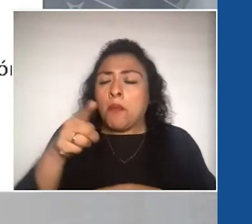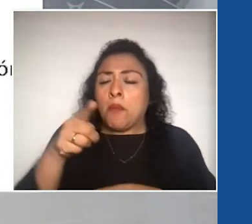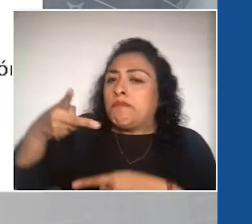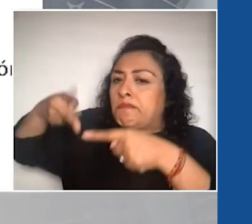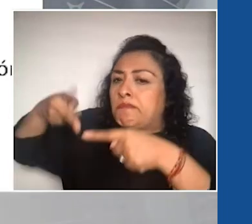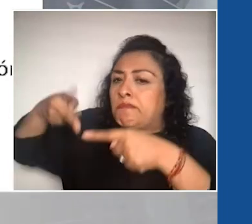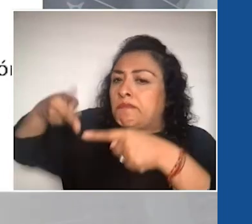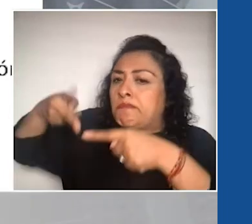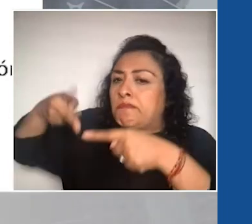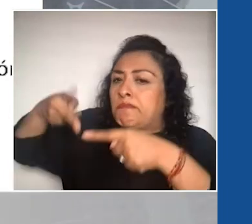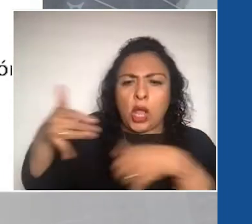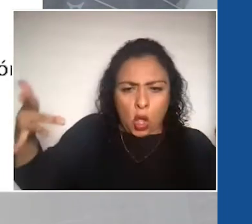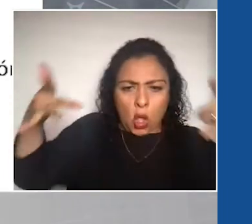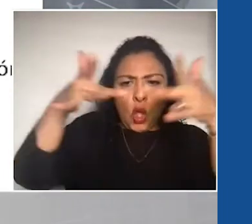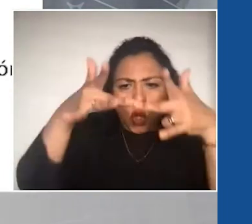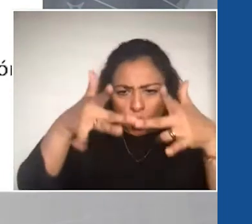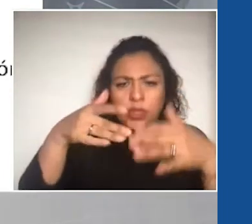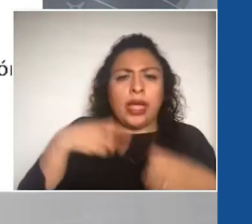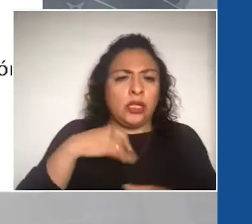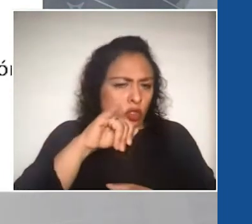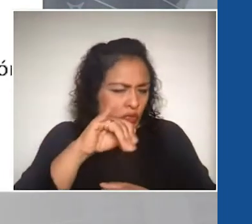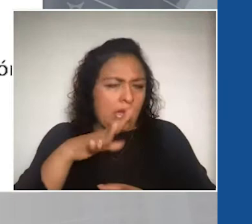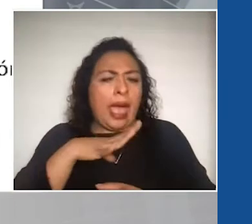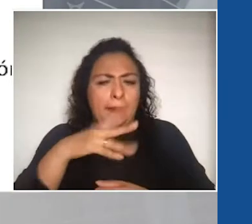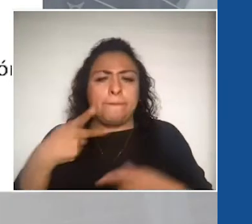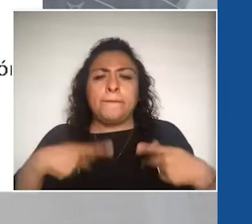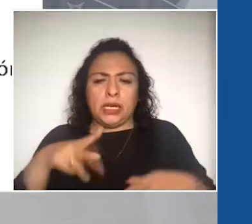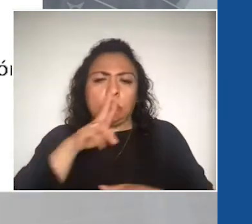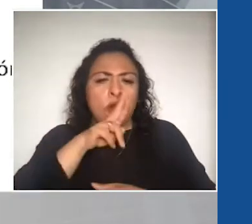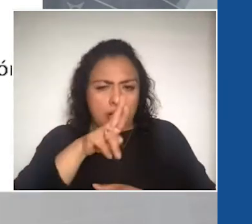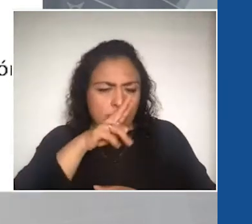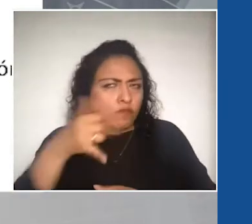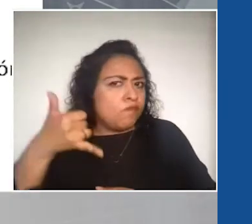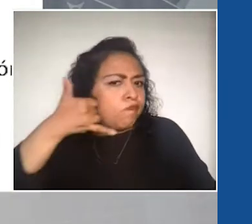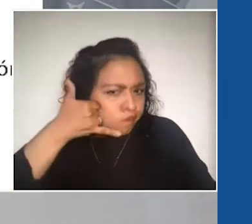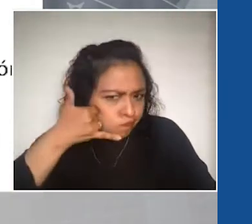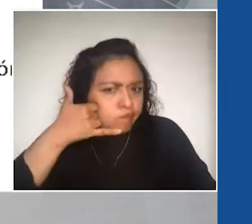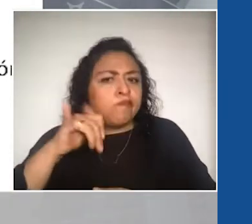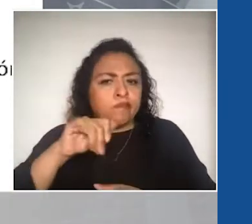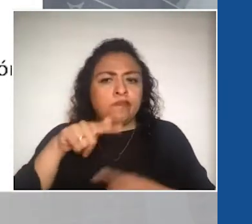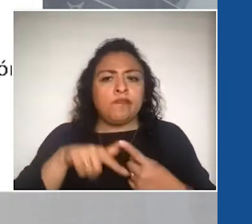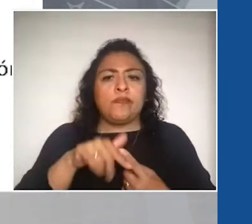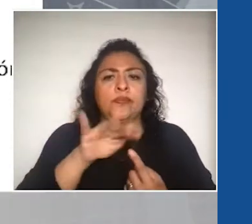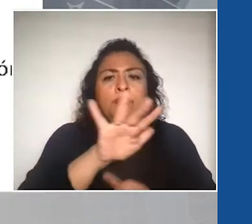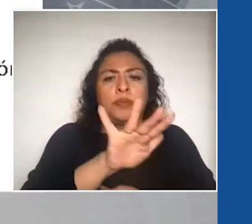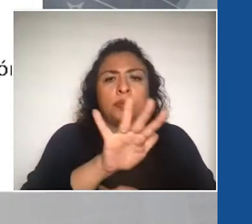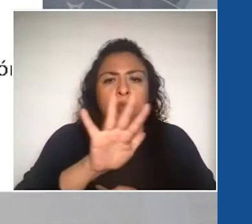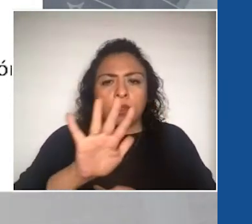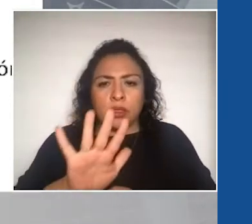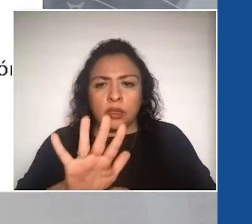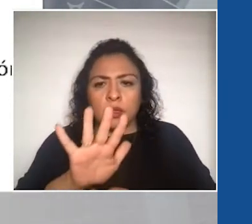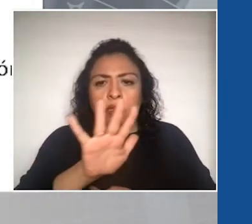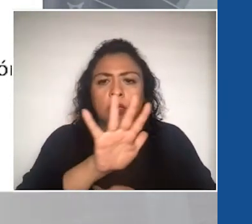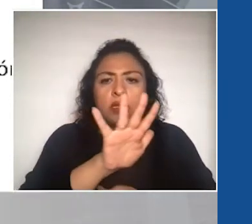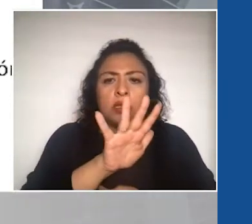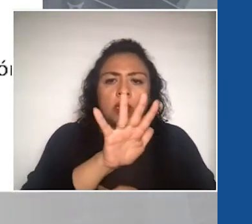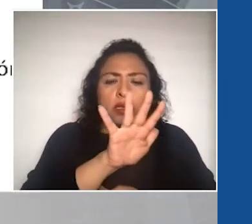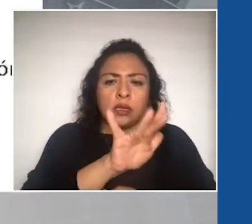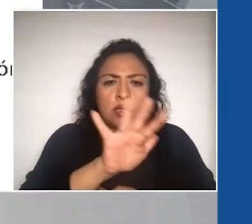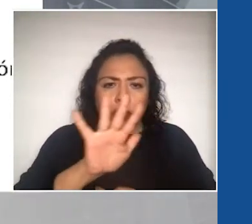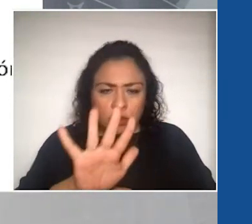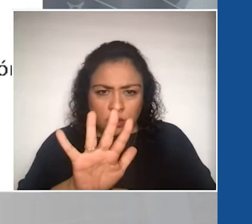Claro, claro. Si hay alguien atendiendo los números físicamente, que son el, bueno, con uno suficiente, creo yo,